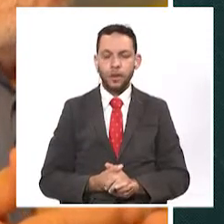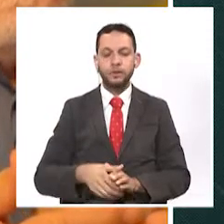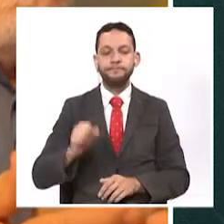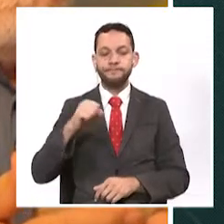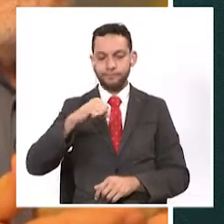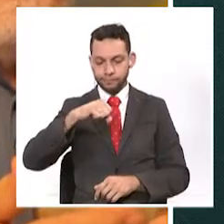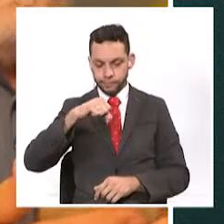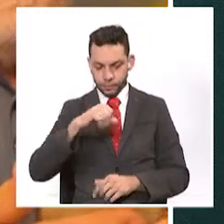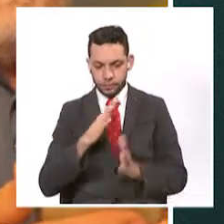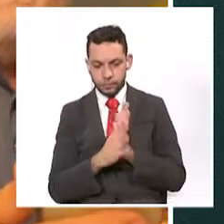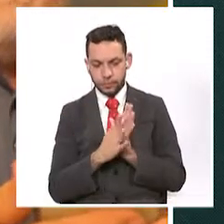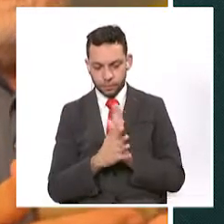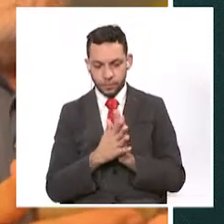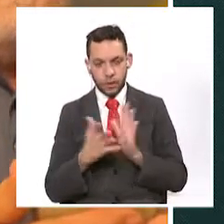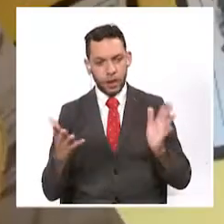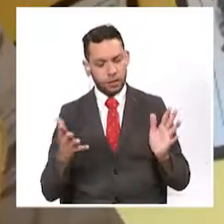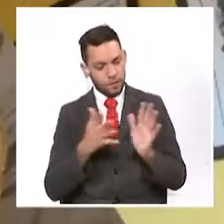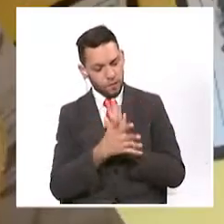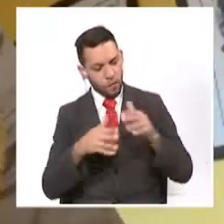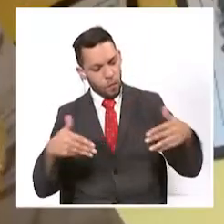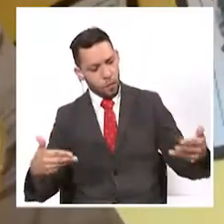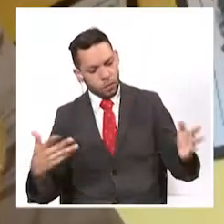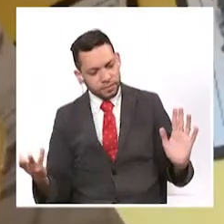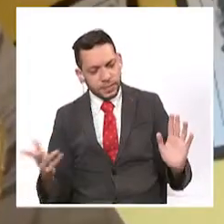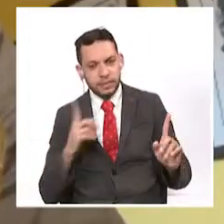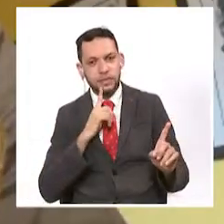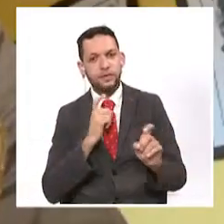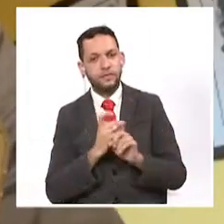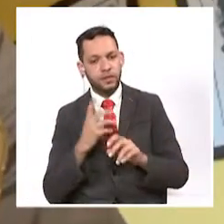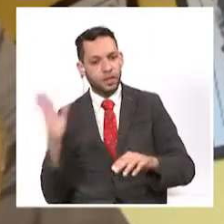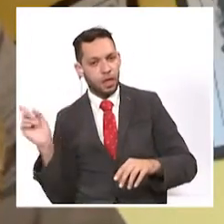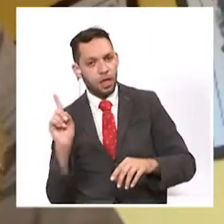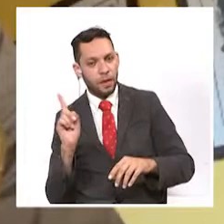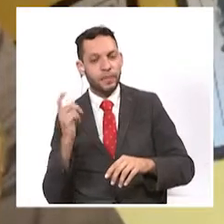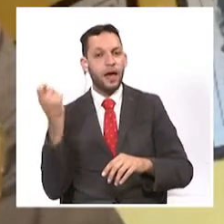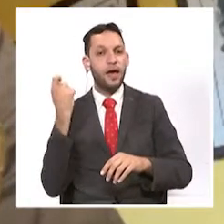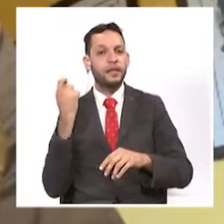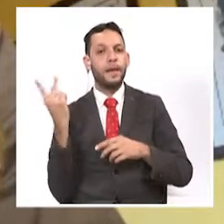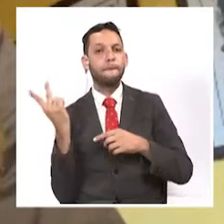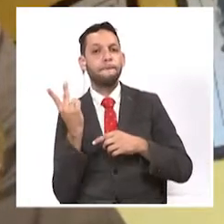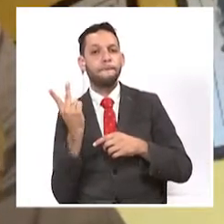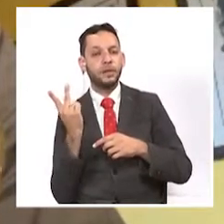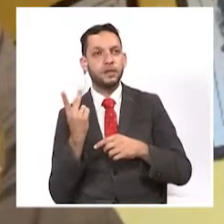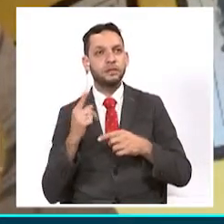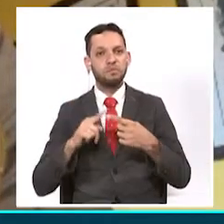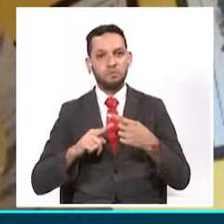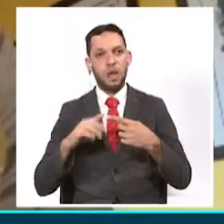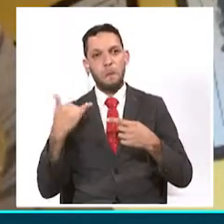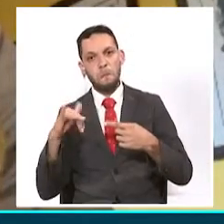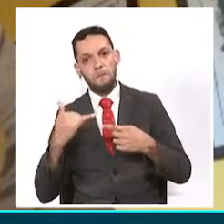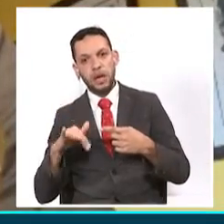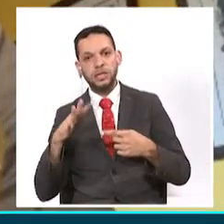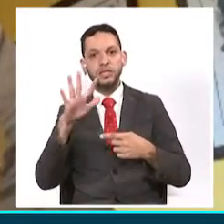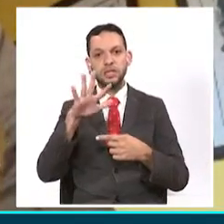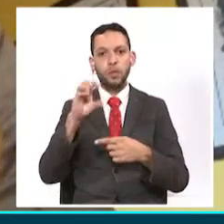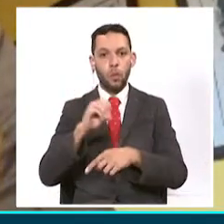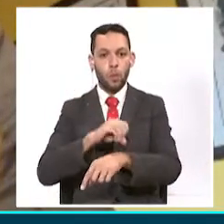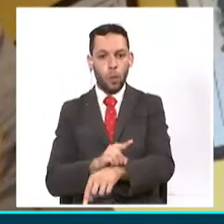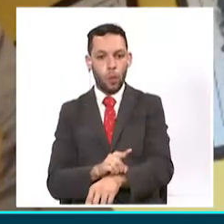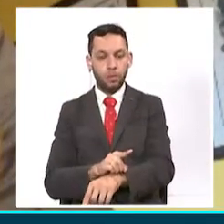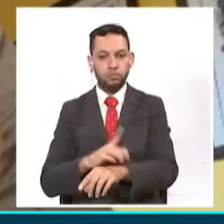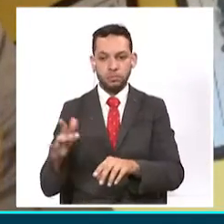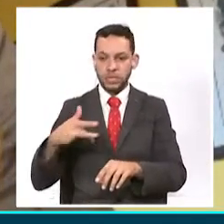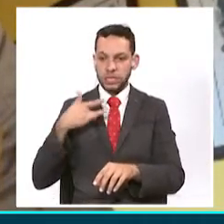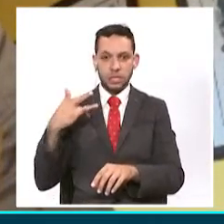Bueno, Marcelo, le cuento que eso fue el viernes pasado. Ya han pasado por ahí unas 50 horas. No tengo ninguna